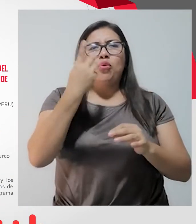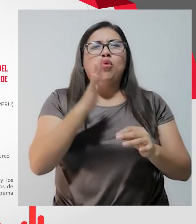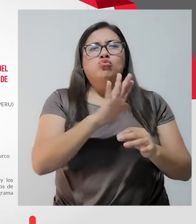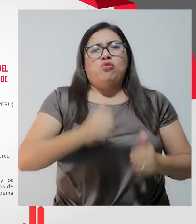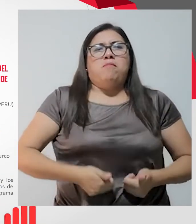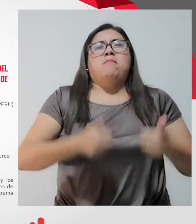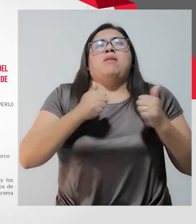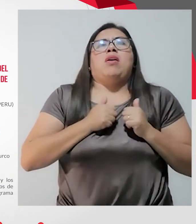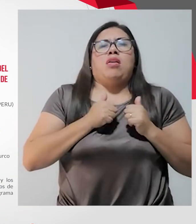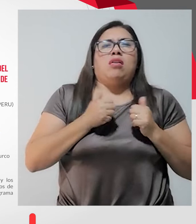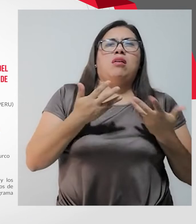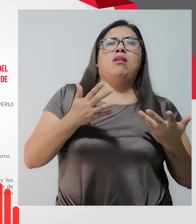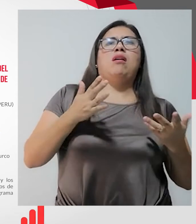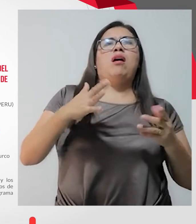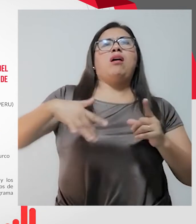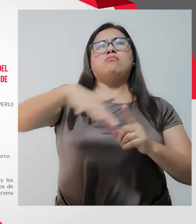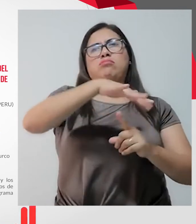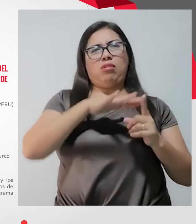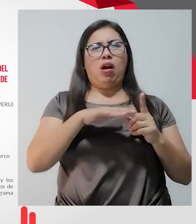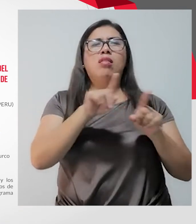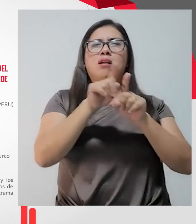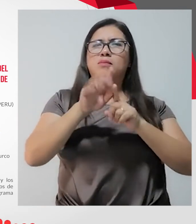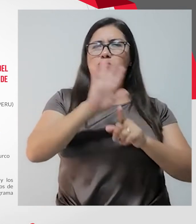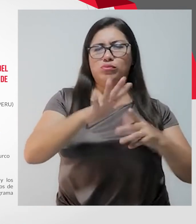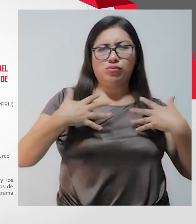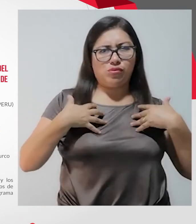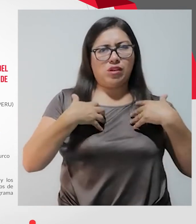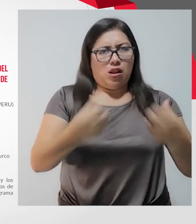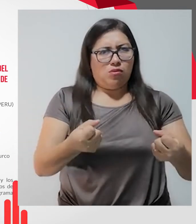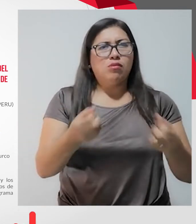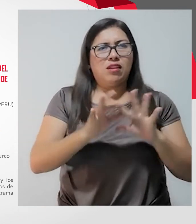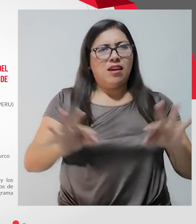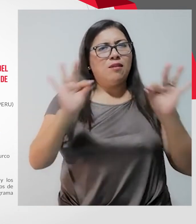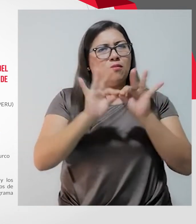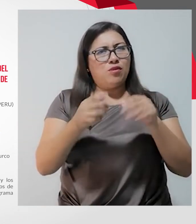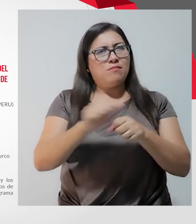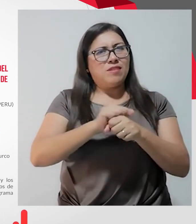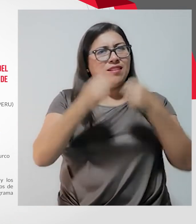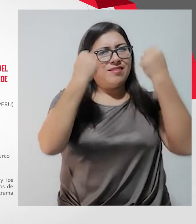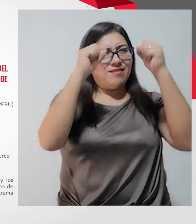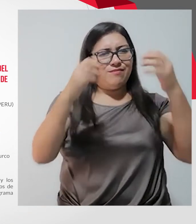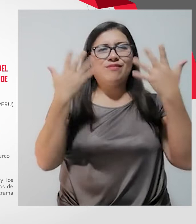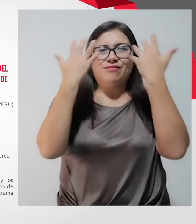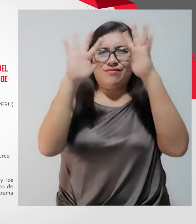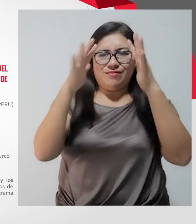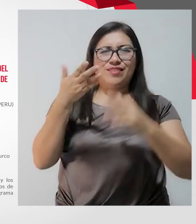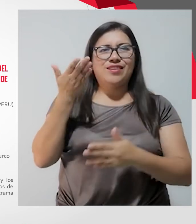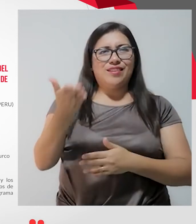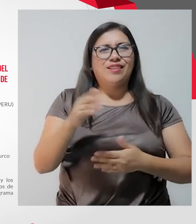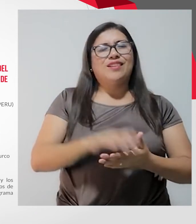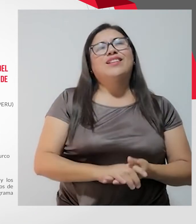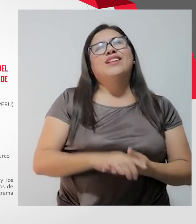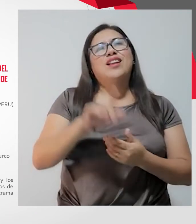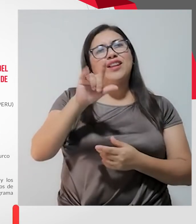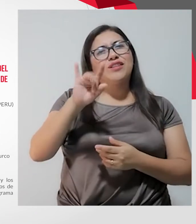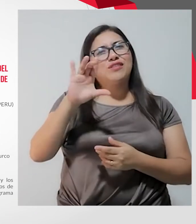social, sino también en la salud de las personas que practicamos deporte. Felicitaciones a